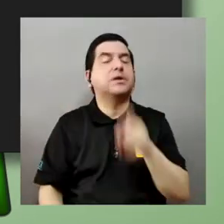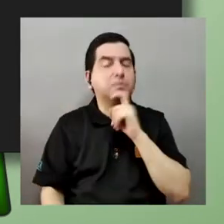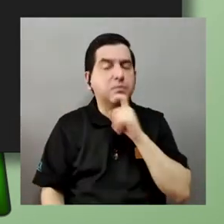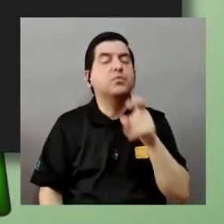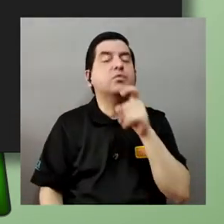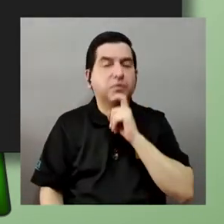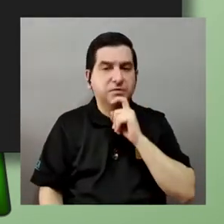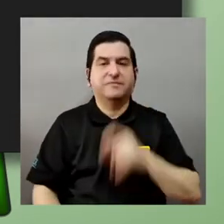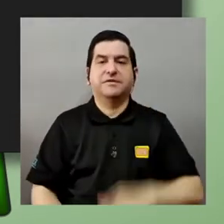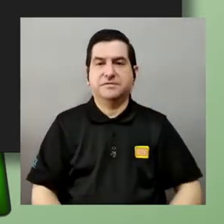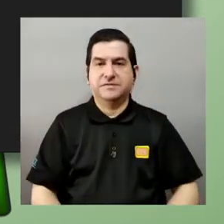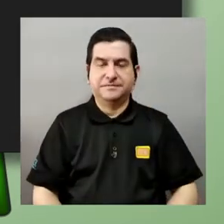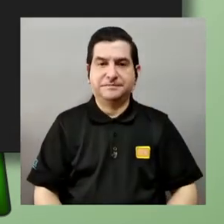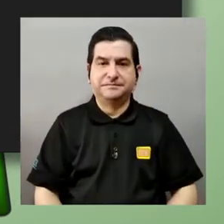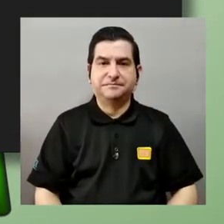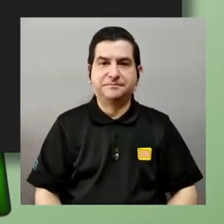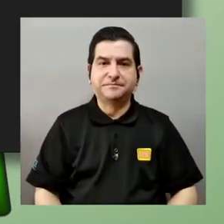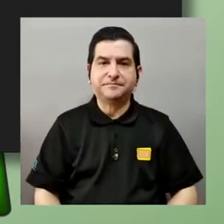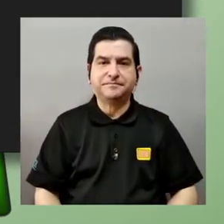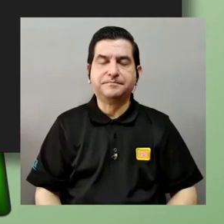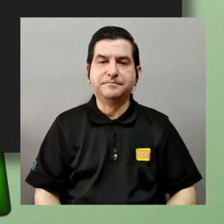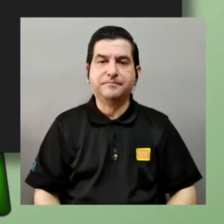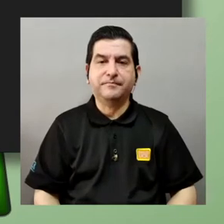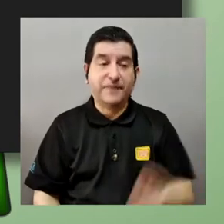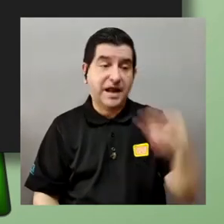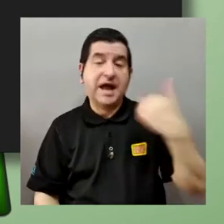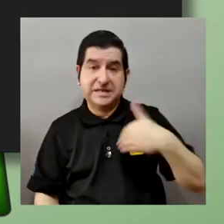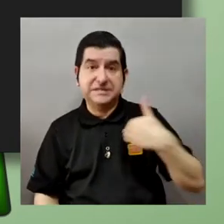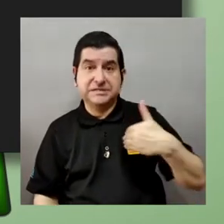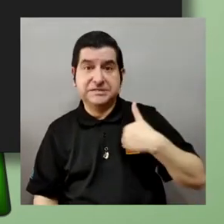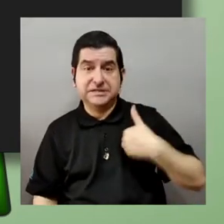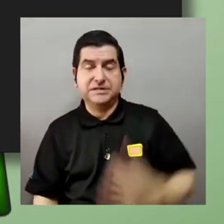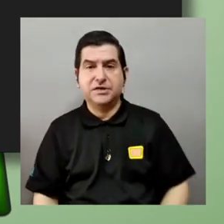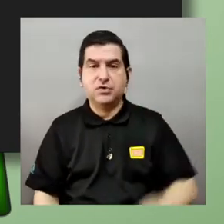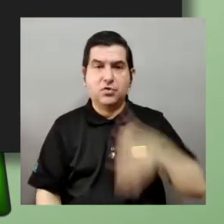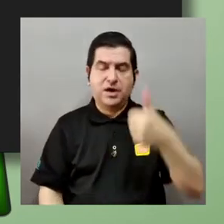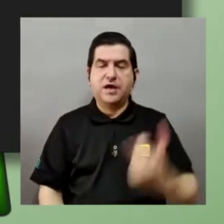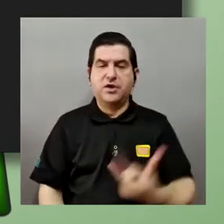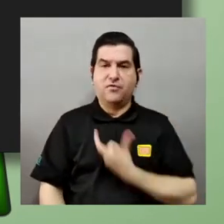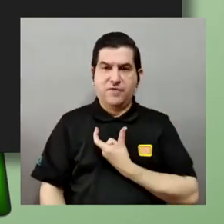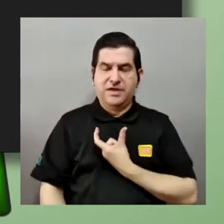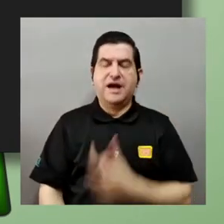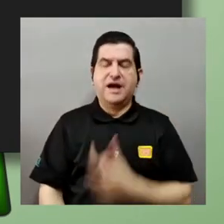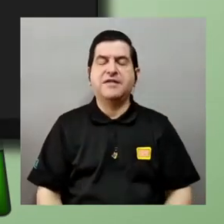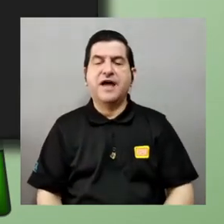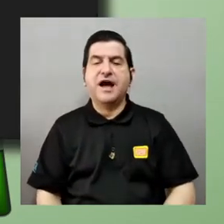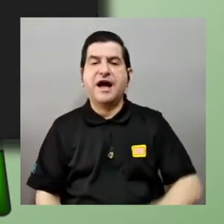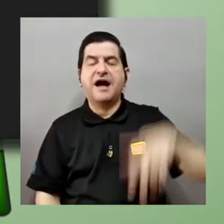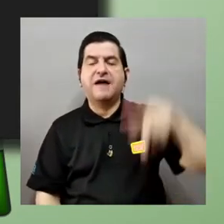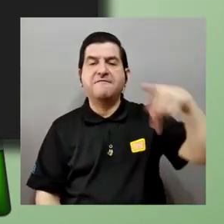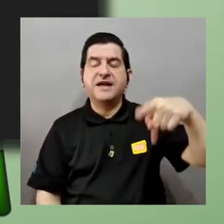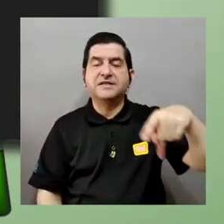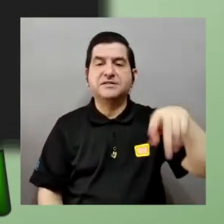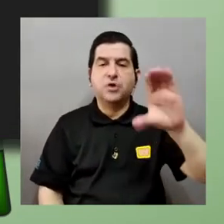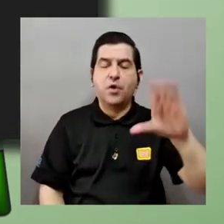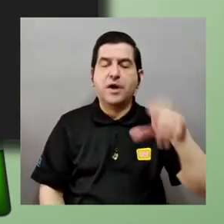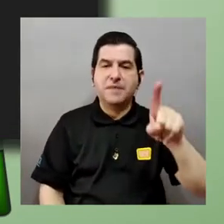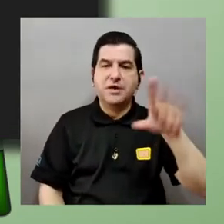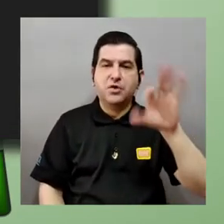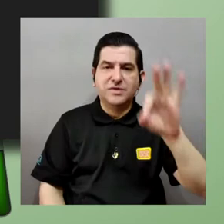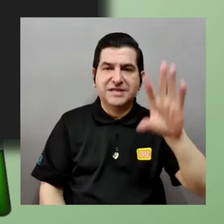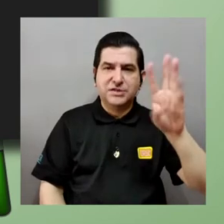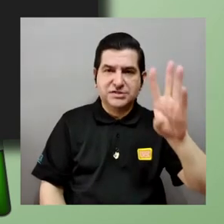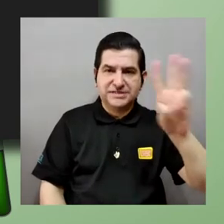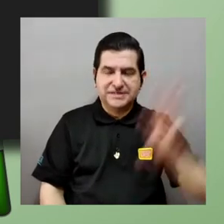que este señor que está acá que ganó la medalla Philz Cohen en 1966 si no saben la medalla Philz en